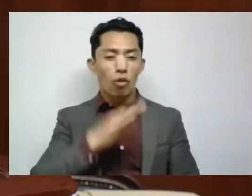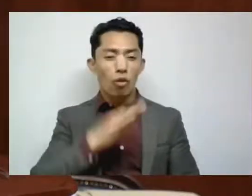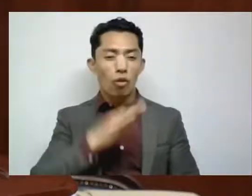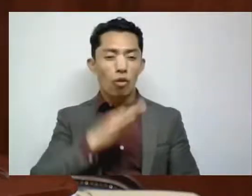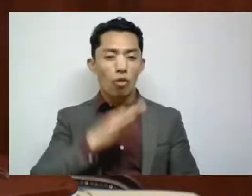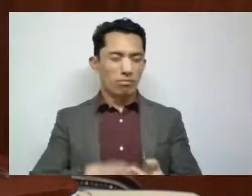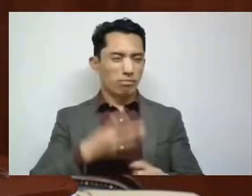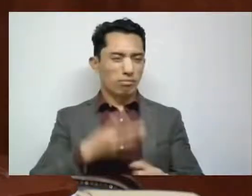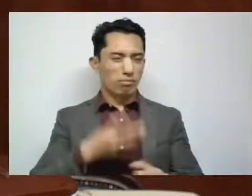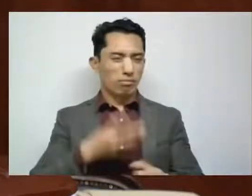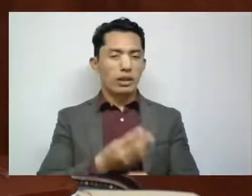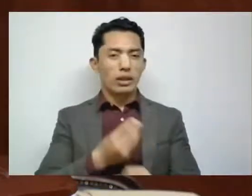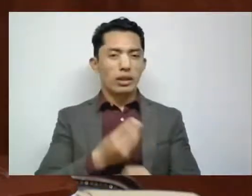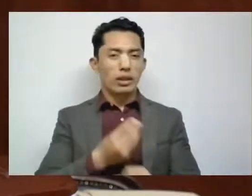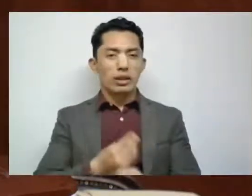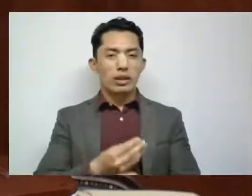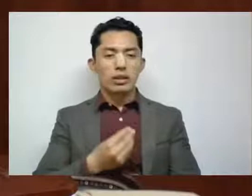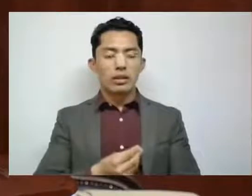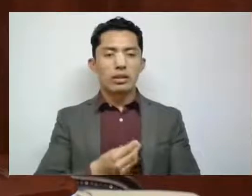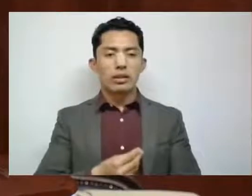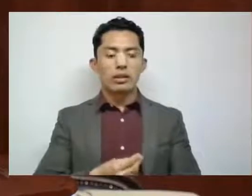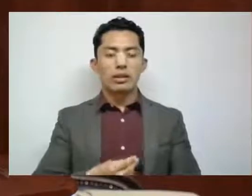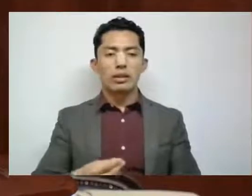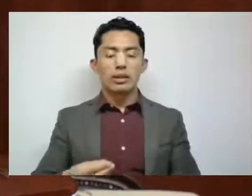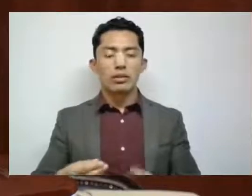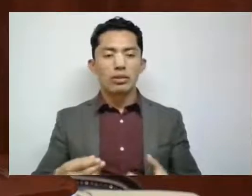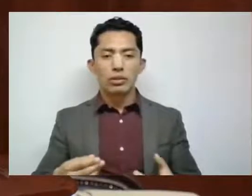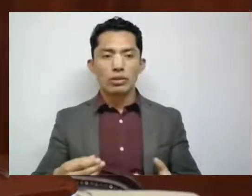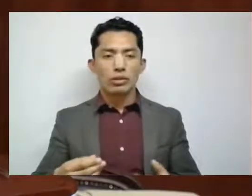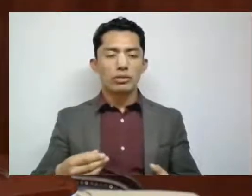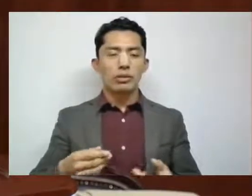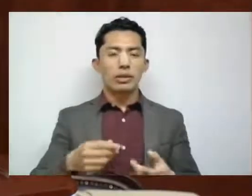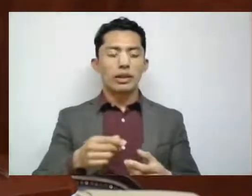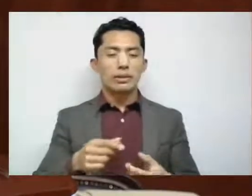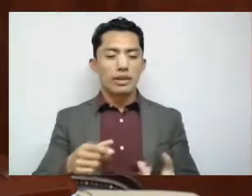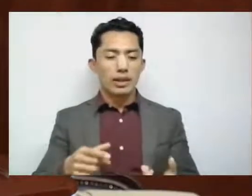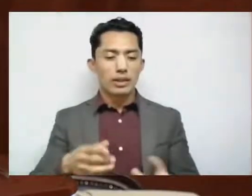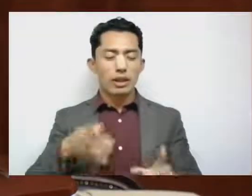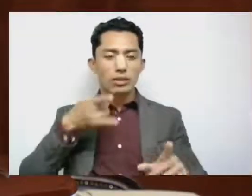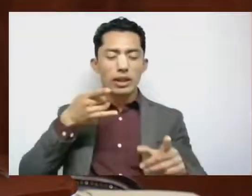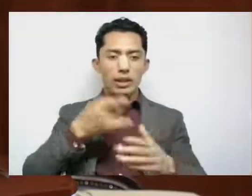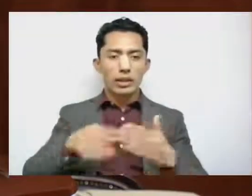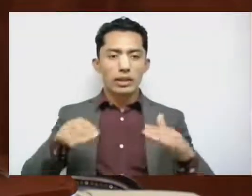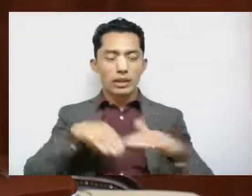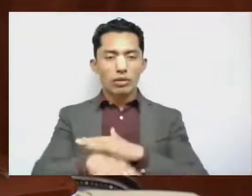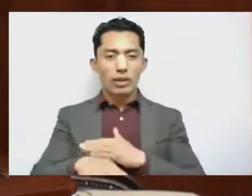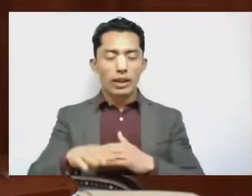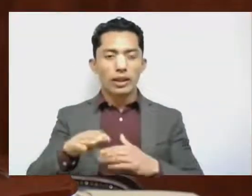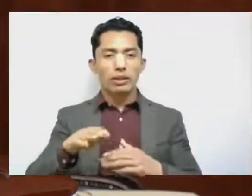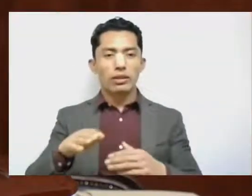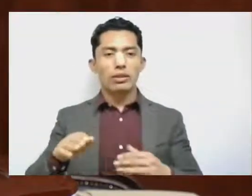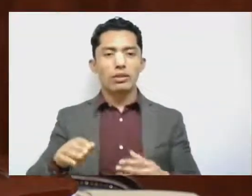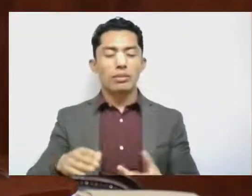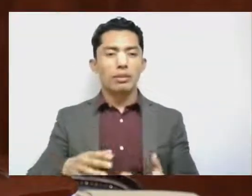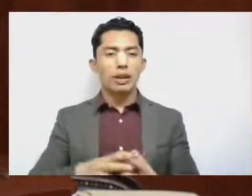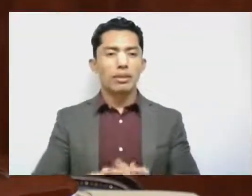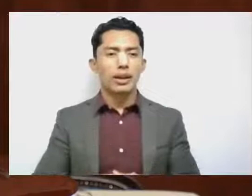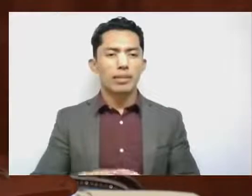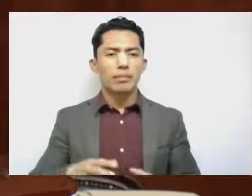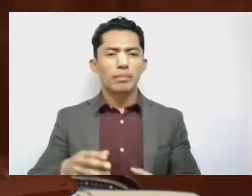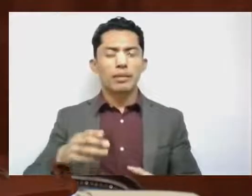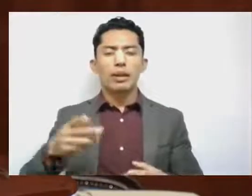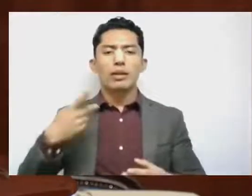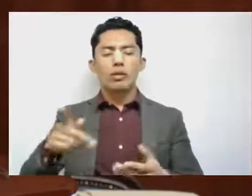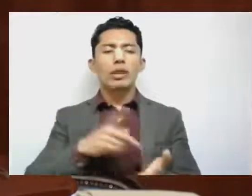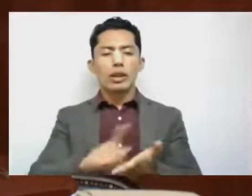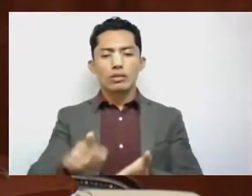Primero. Segundo, que en los cabildos todo mundo tenemos derecho al debate,